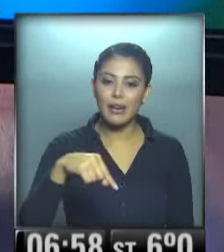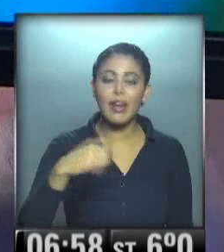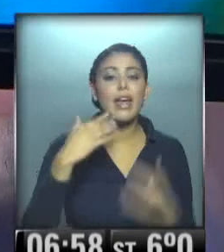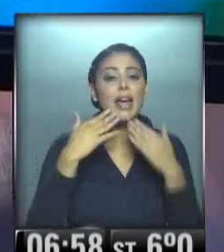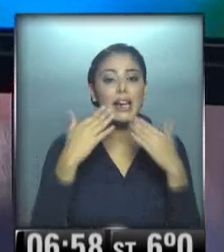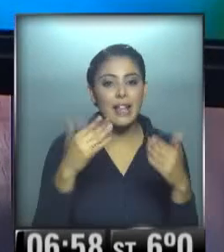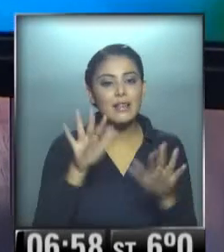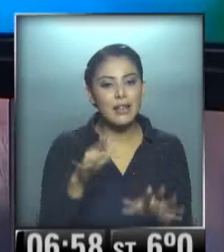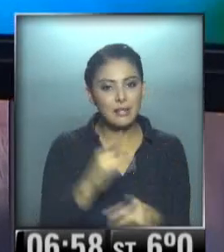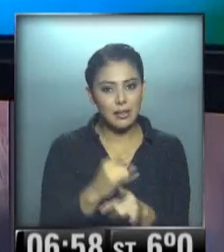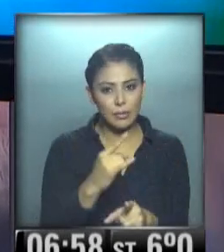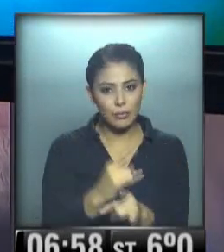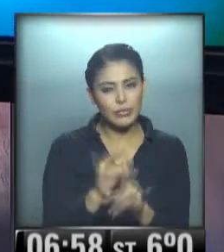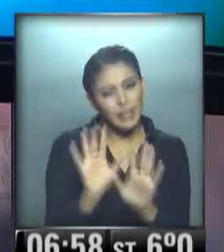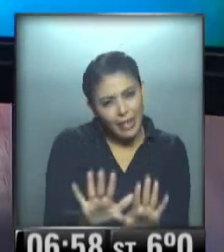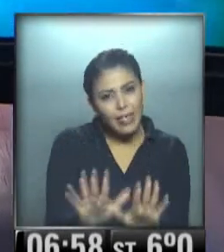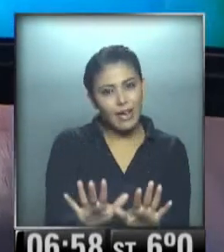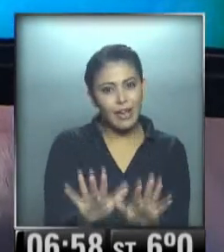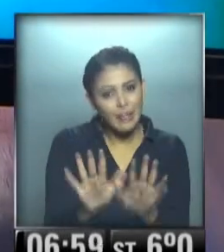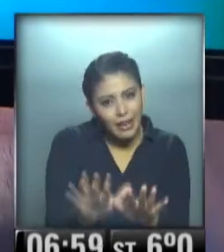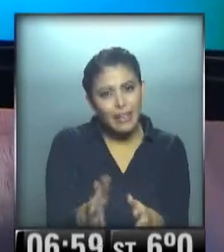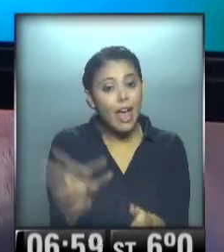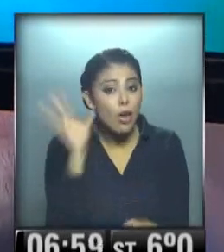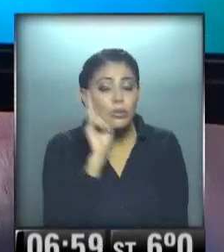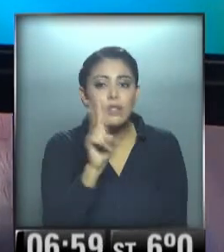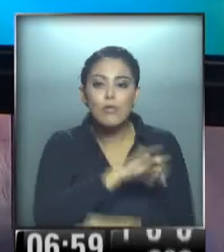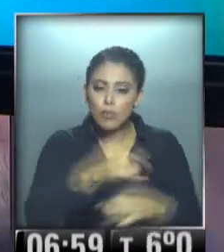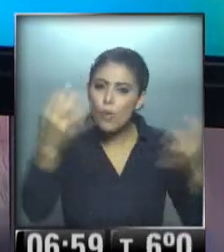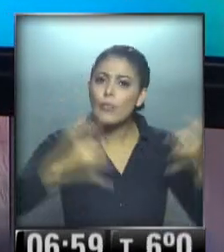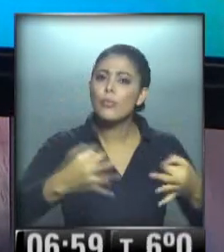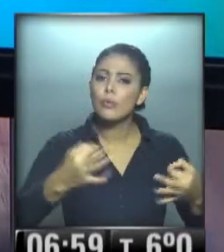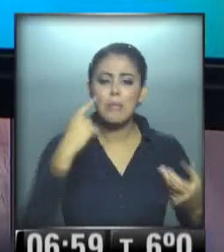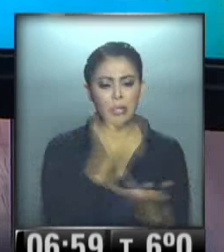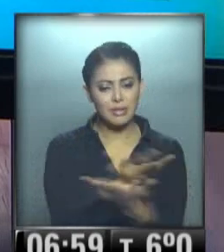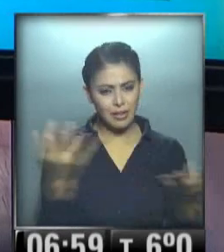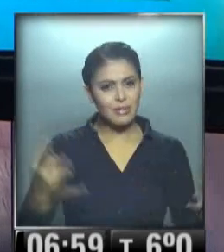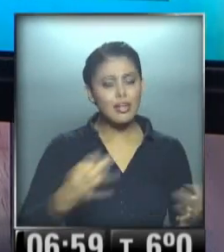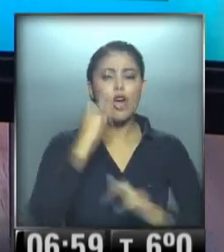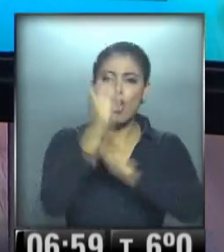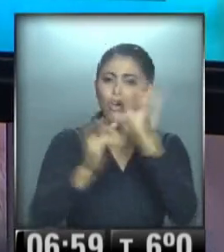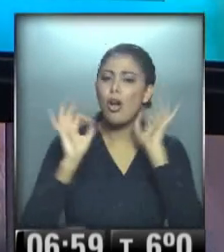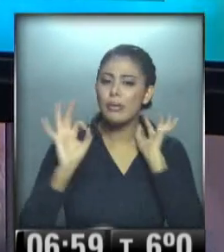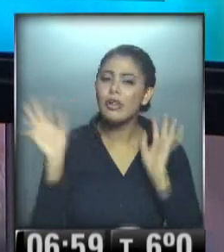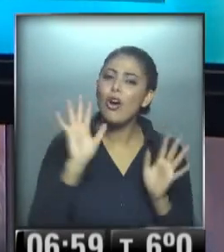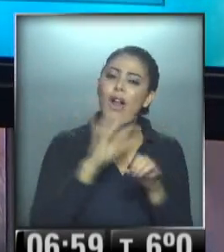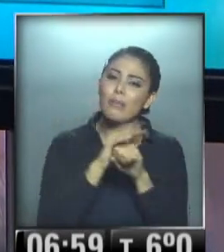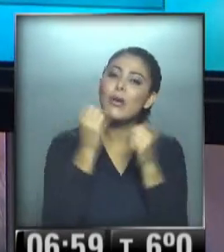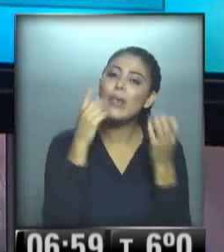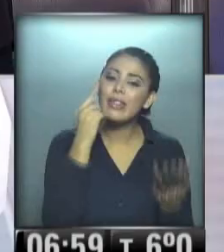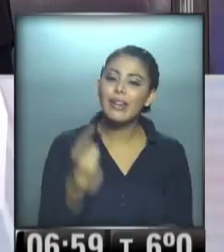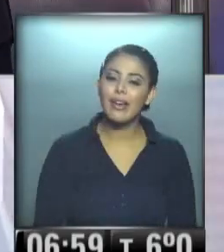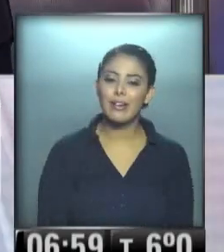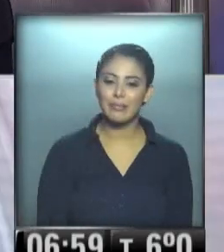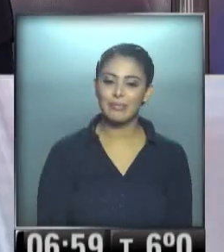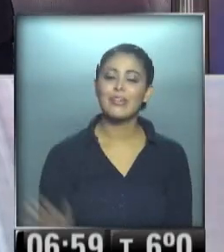Gracias por su fidelidad. Quédese, quédese. Escuche las buenas noticias, bien presentadas, desarrolladas. Hola, amigos. Buen día.